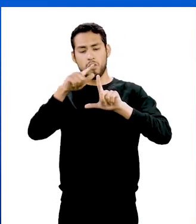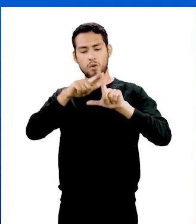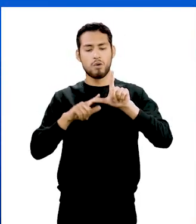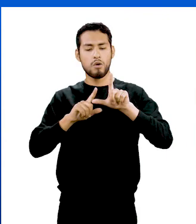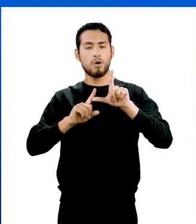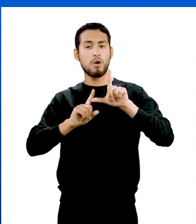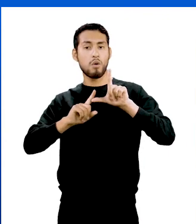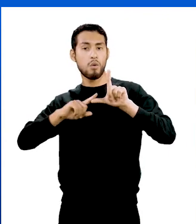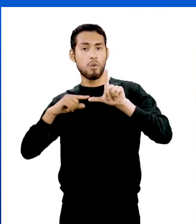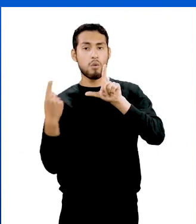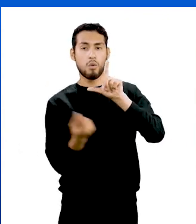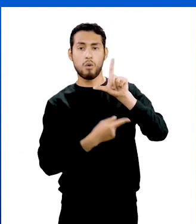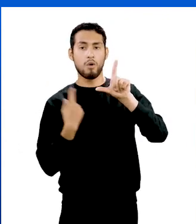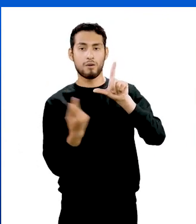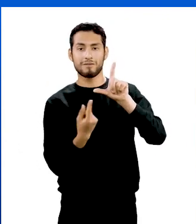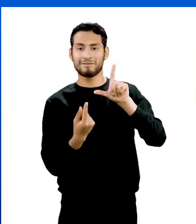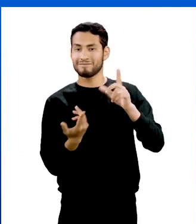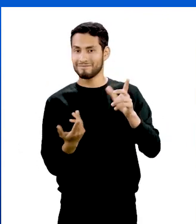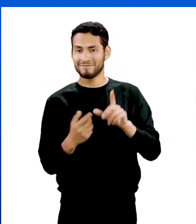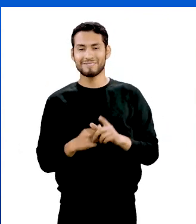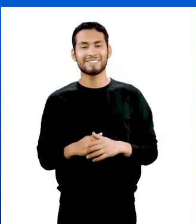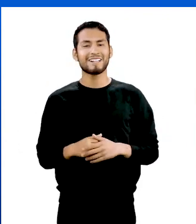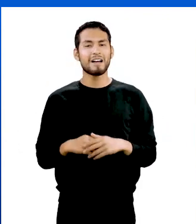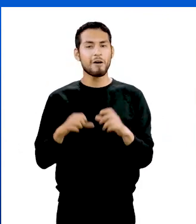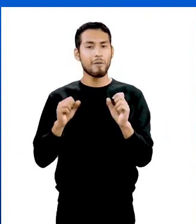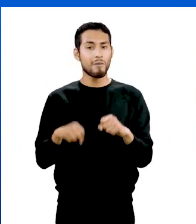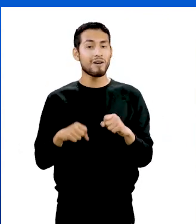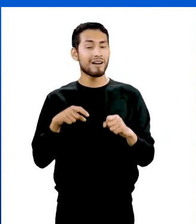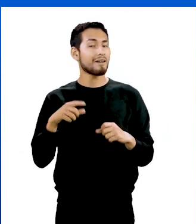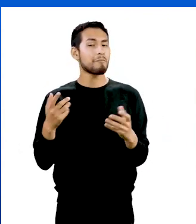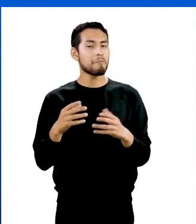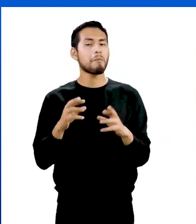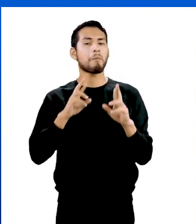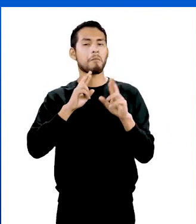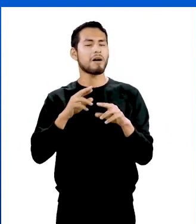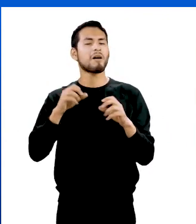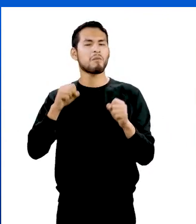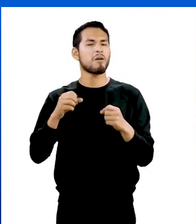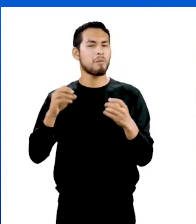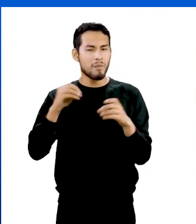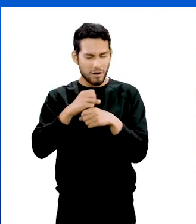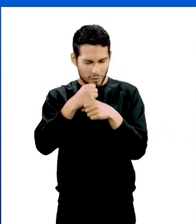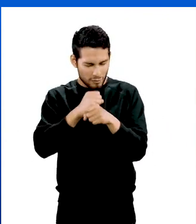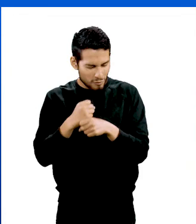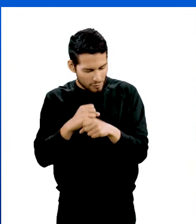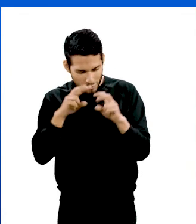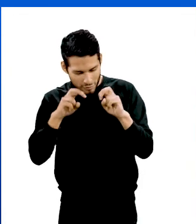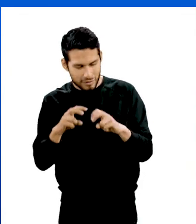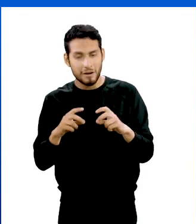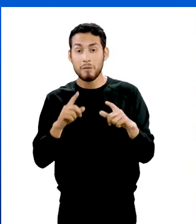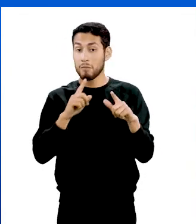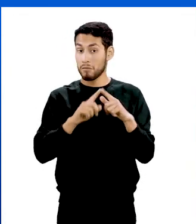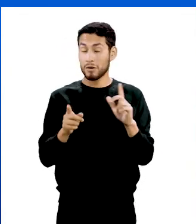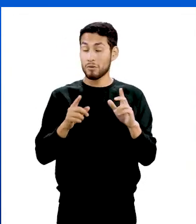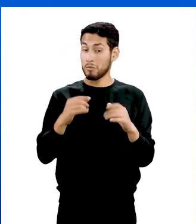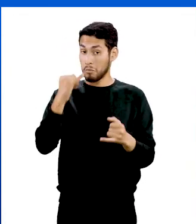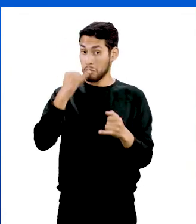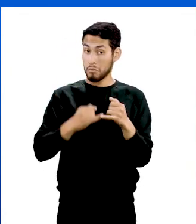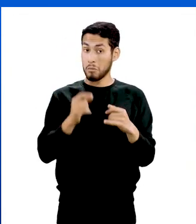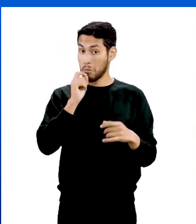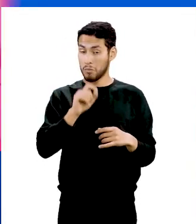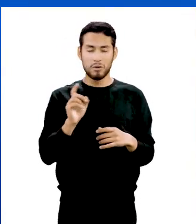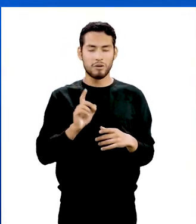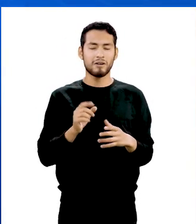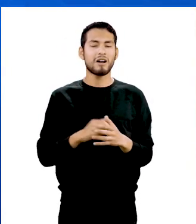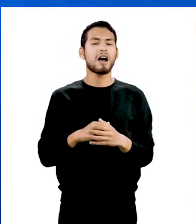geométricas planas a las que prácticamente se les da la vuelta? Es por ende que las fórmulas son más elaboradas. Pero esto aún no